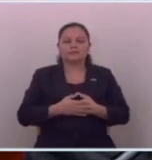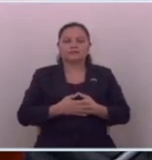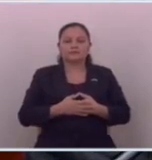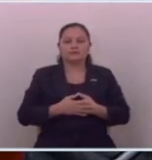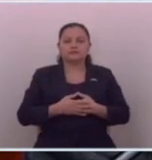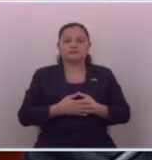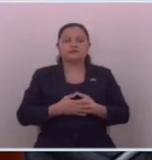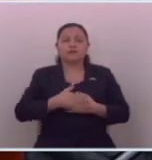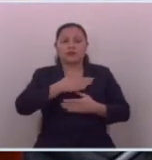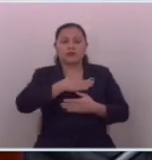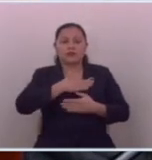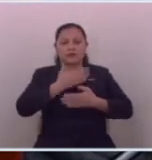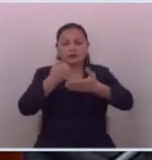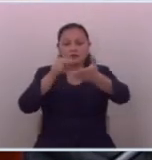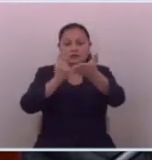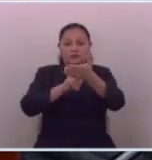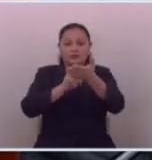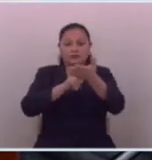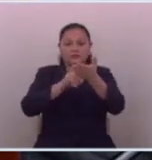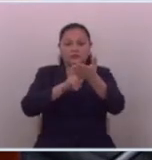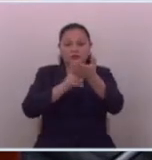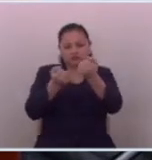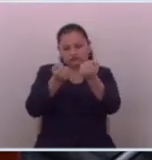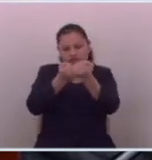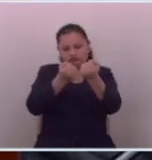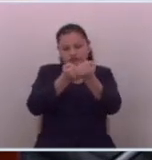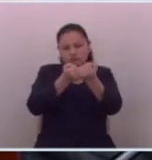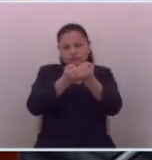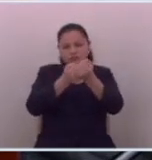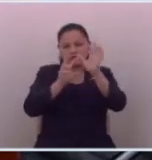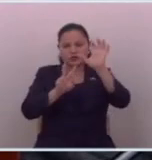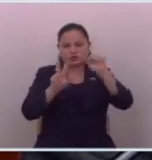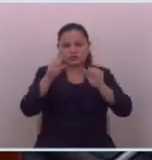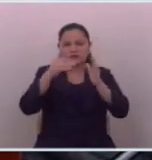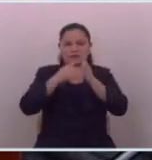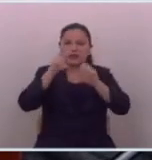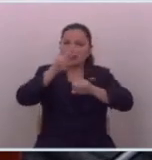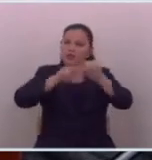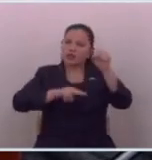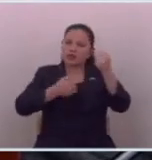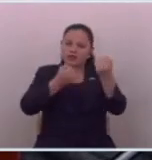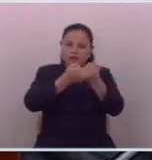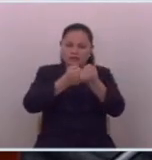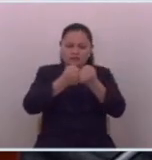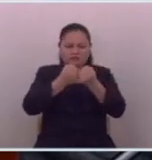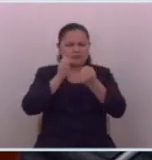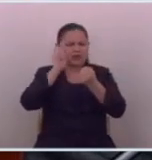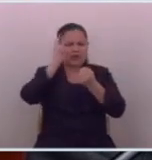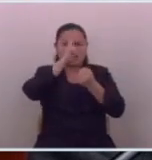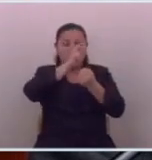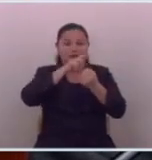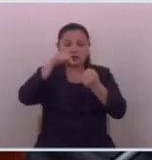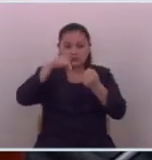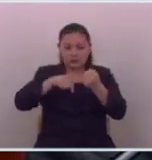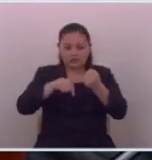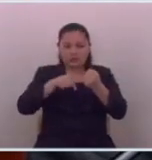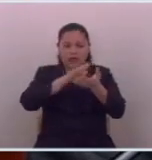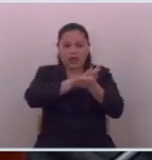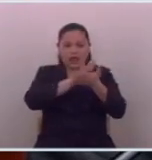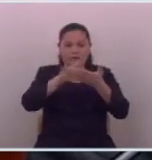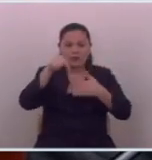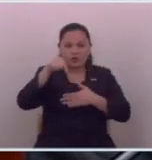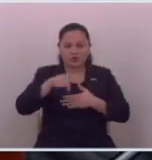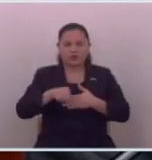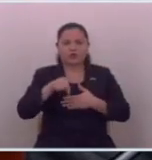que tenían contratos para hacer cuñas como por 12 mil dólares casualmente son los que están en el filtro